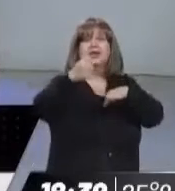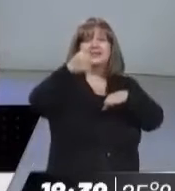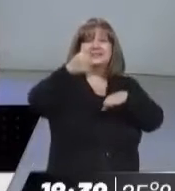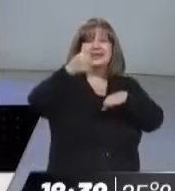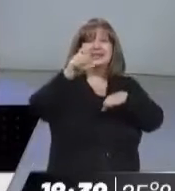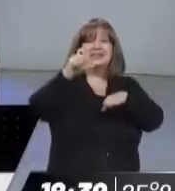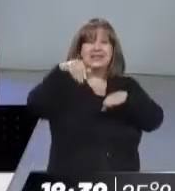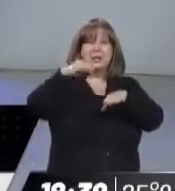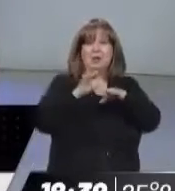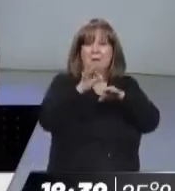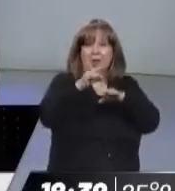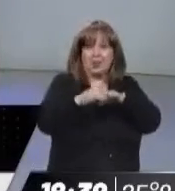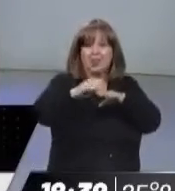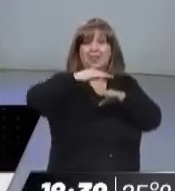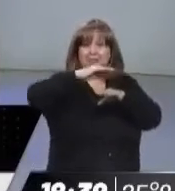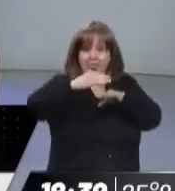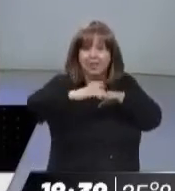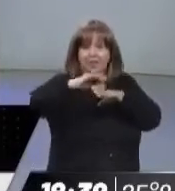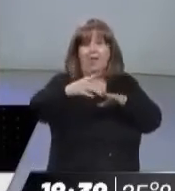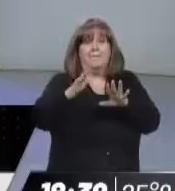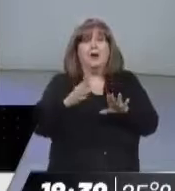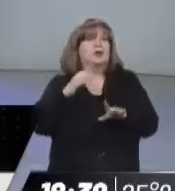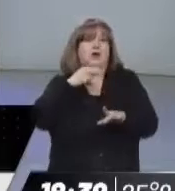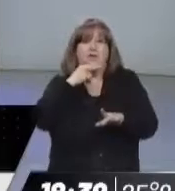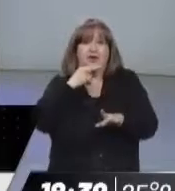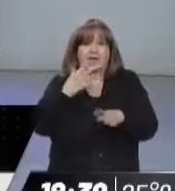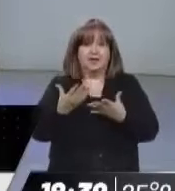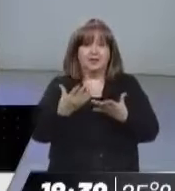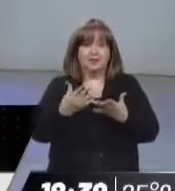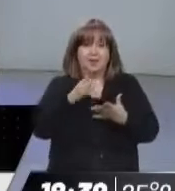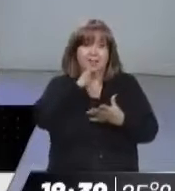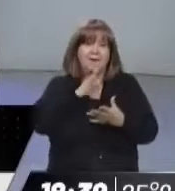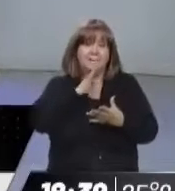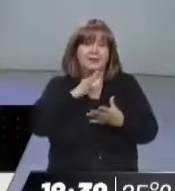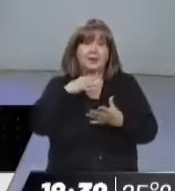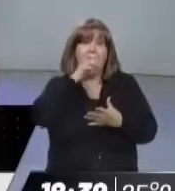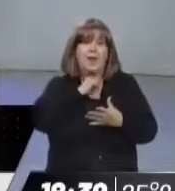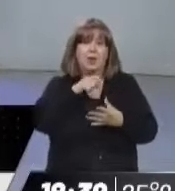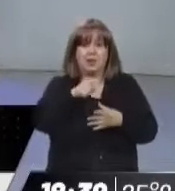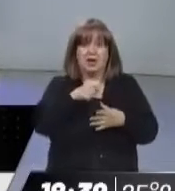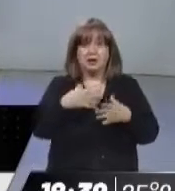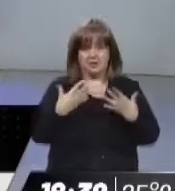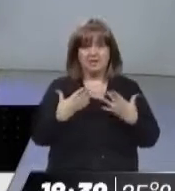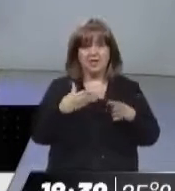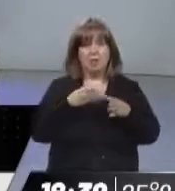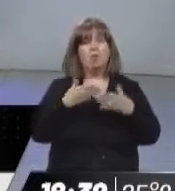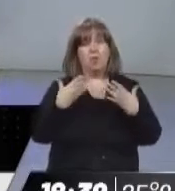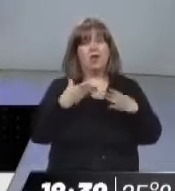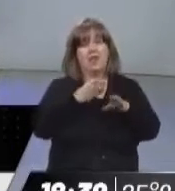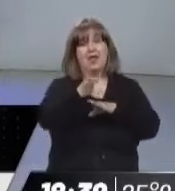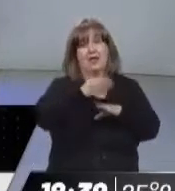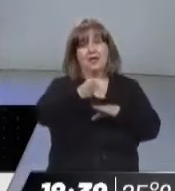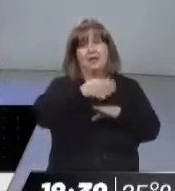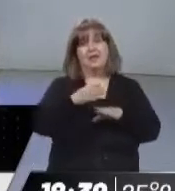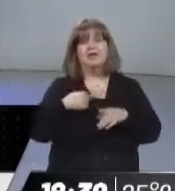explicación viene a poner en contexto o en esa especie de escala, cómo está la situación en ese tramo de la ruta, y a decir también que Vialidad